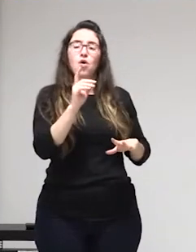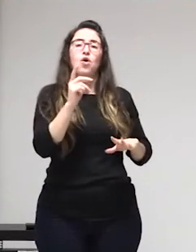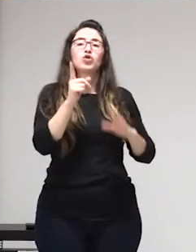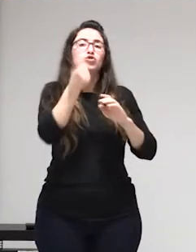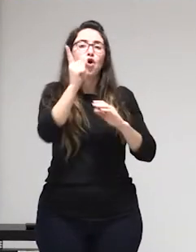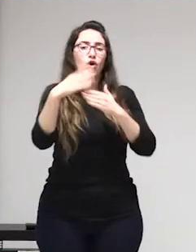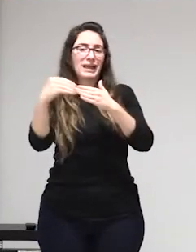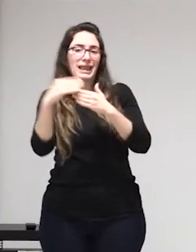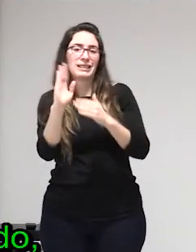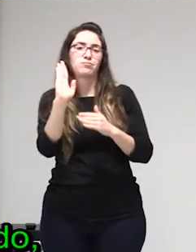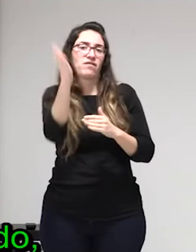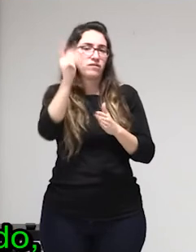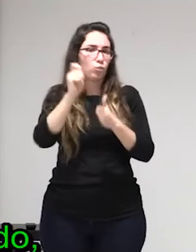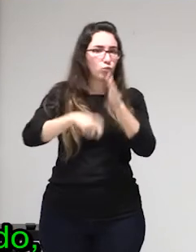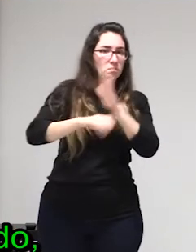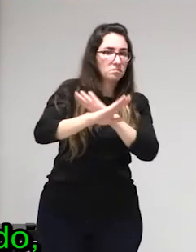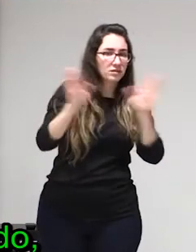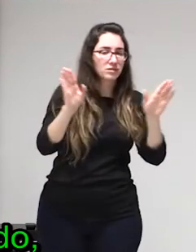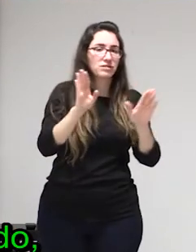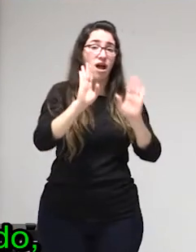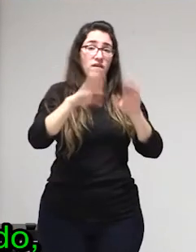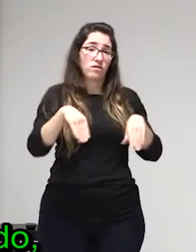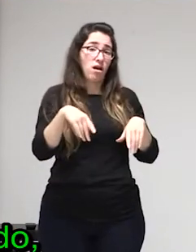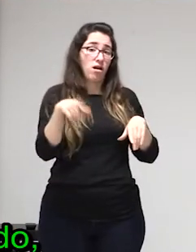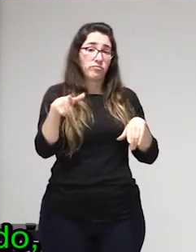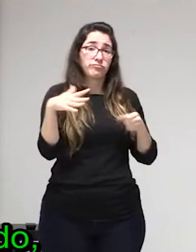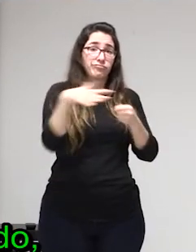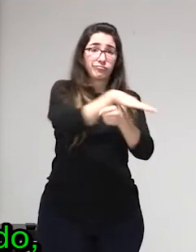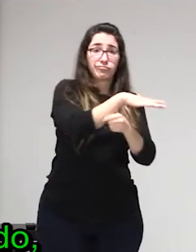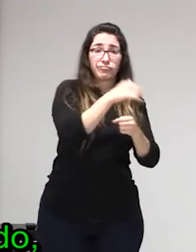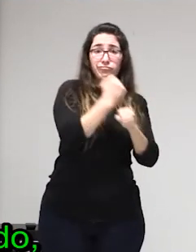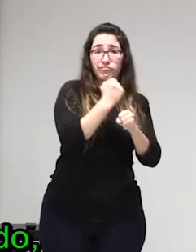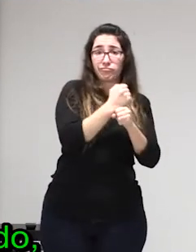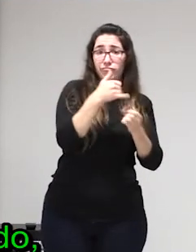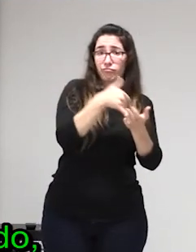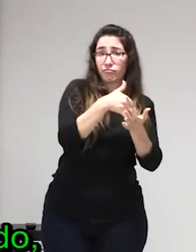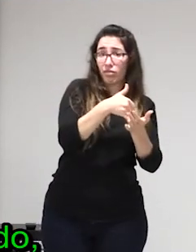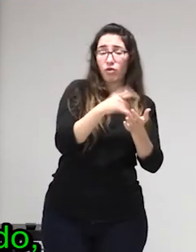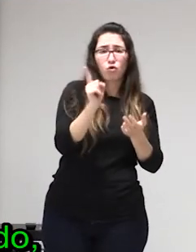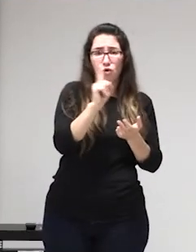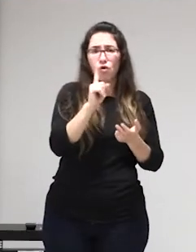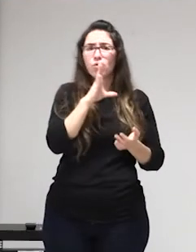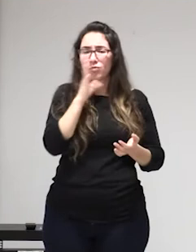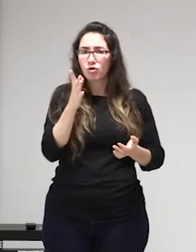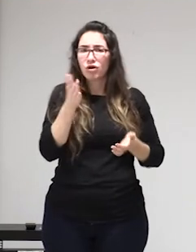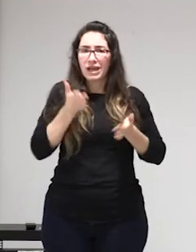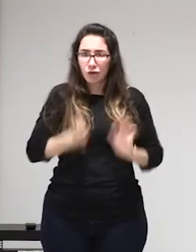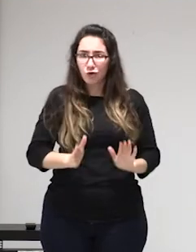esto es vemos claramente que lo que realmente está está precarizando